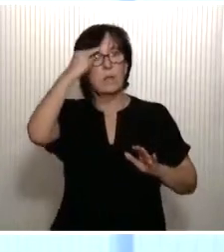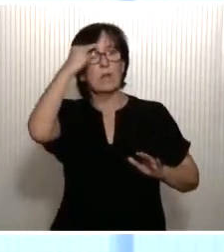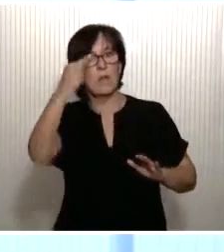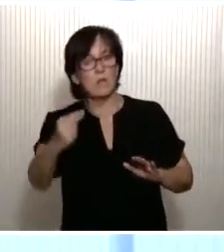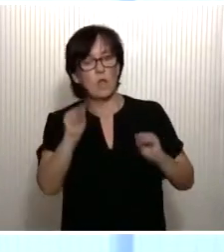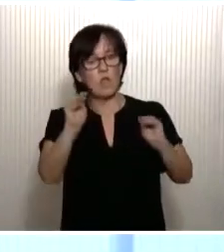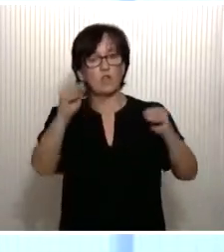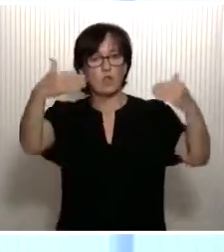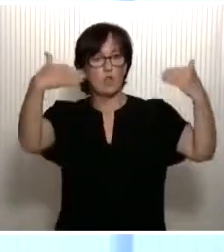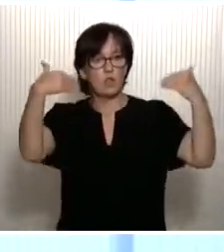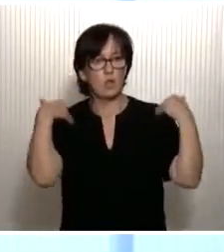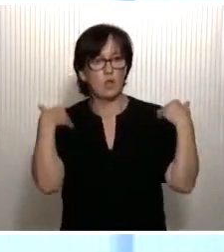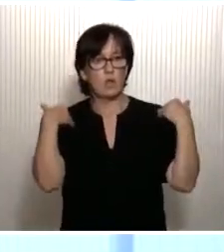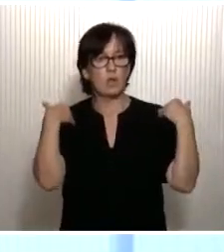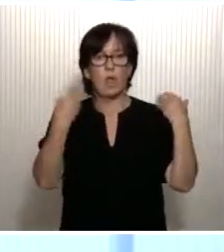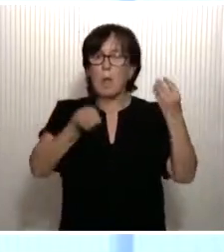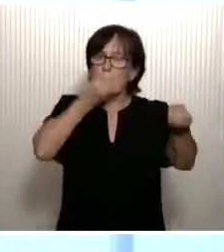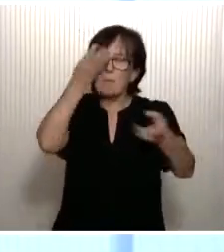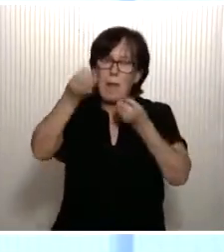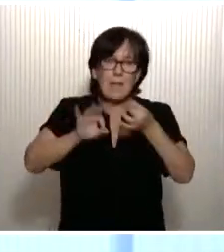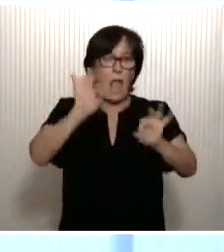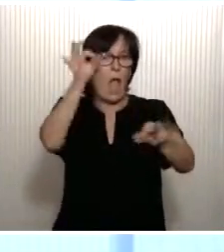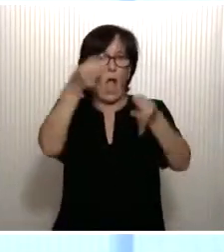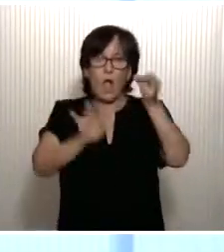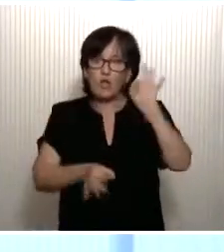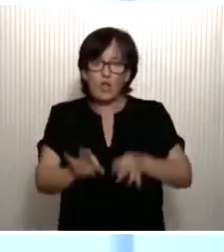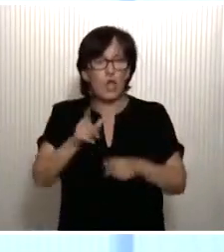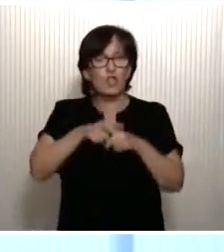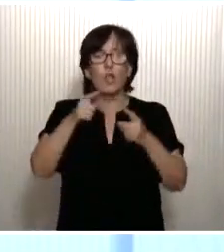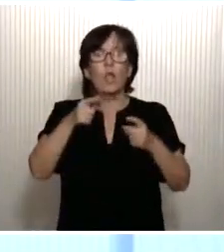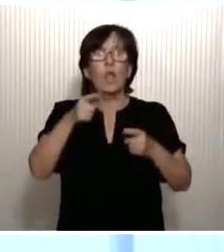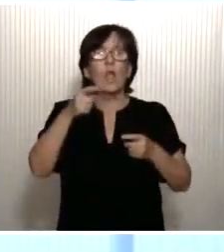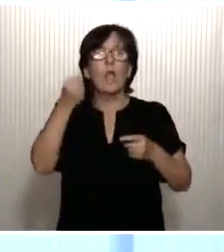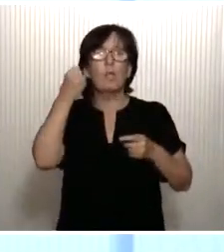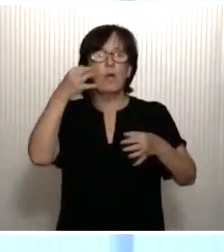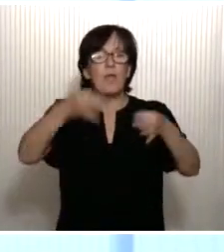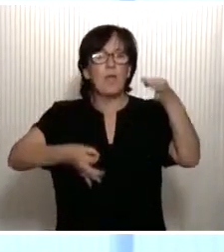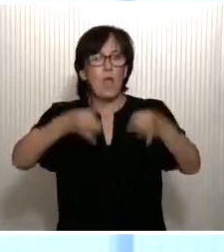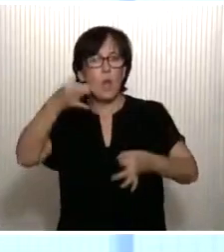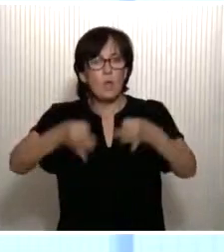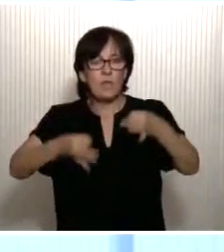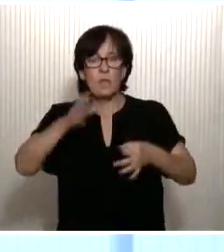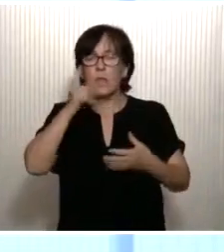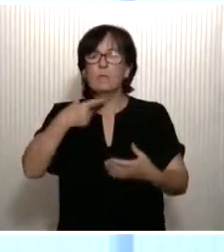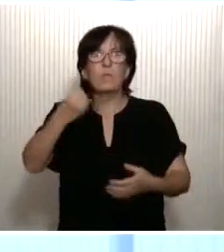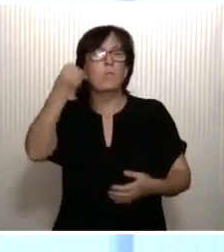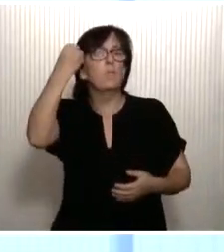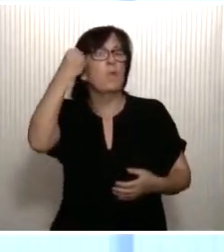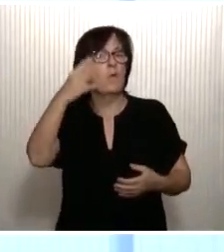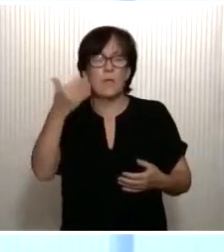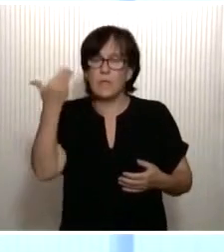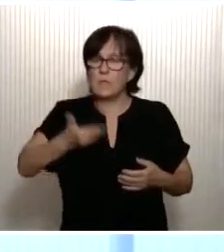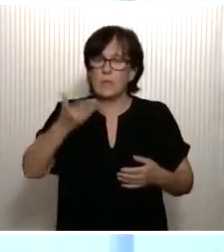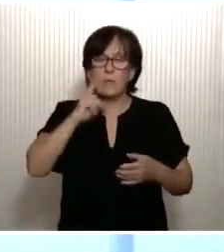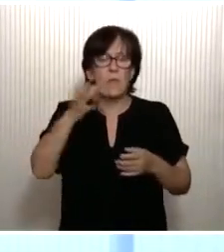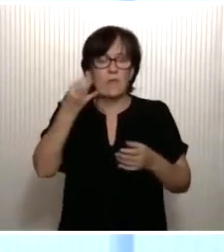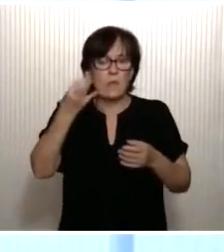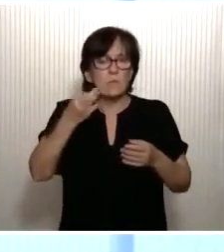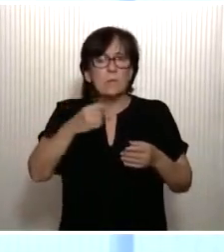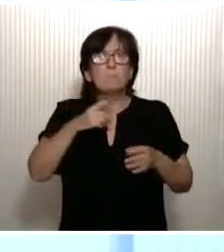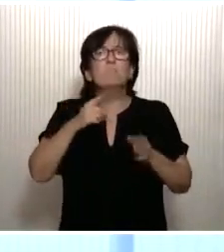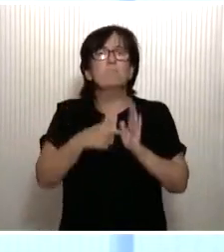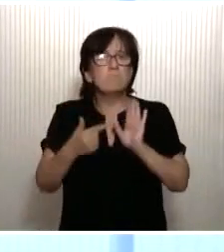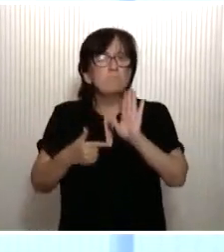competencias en primavera y también en otoño. El poder judicial es un poder esencial del Estado y debemos invocarlo cuando